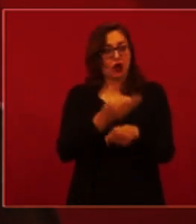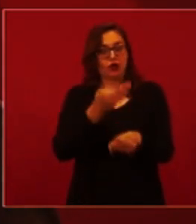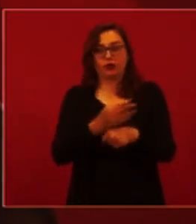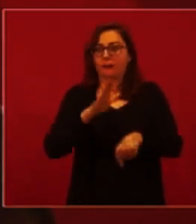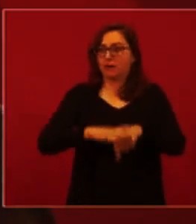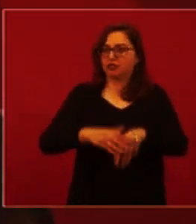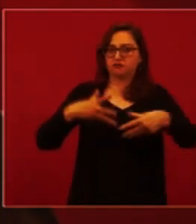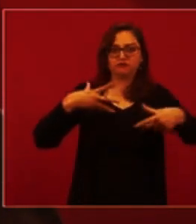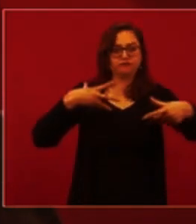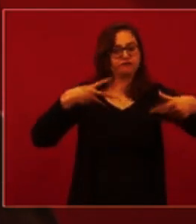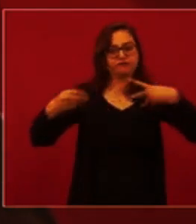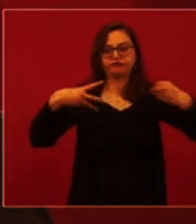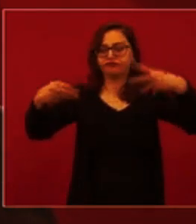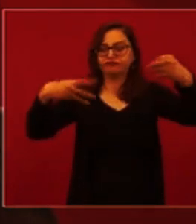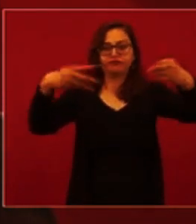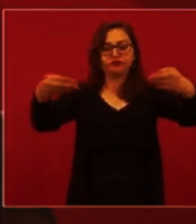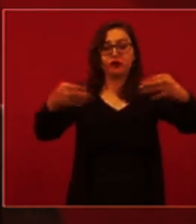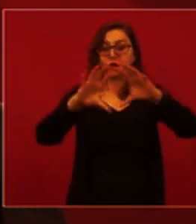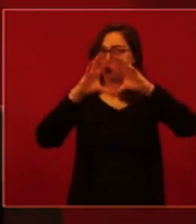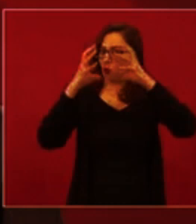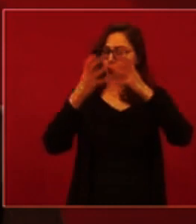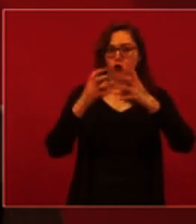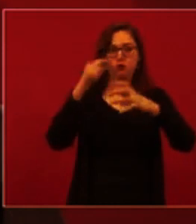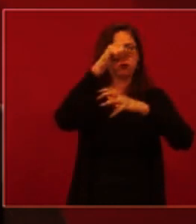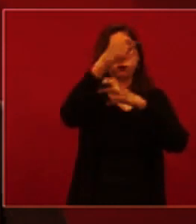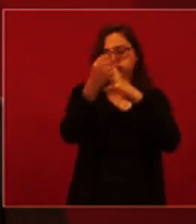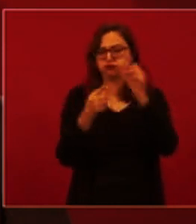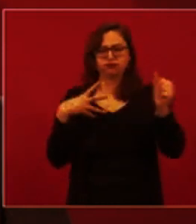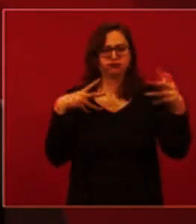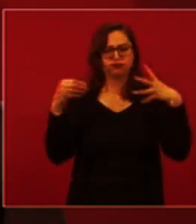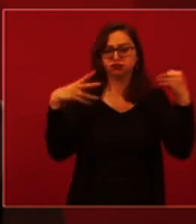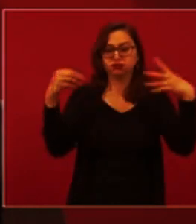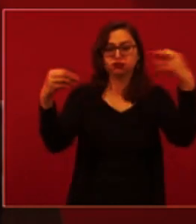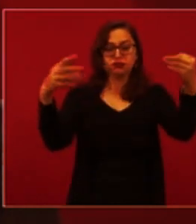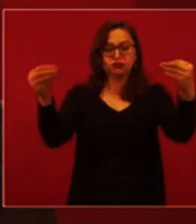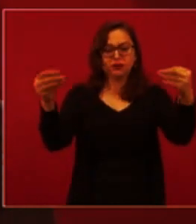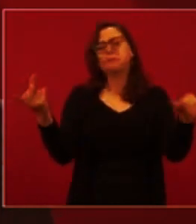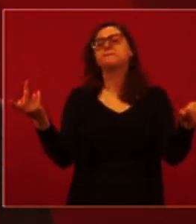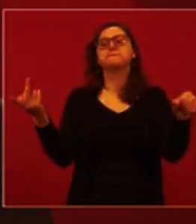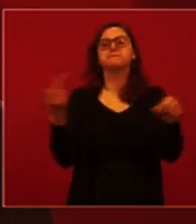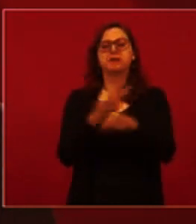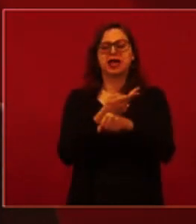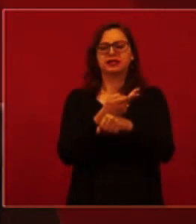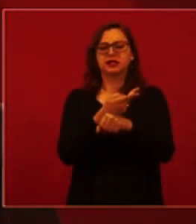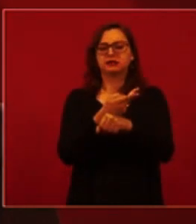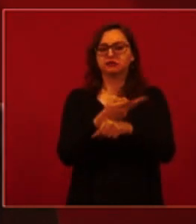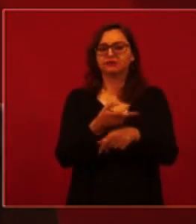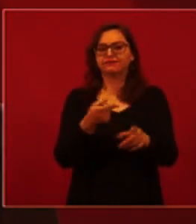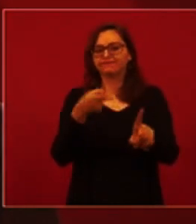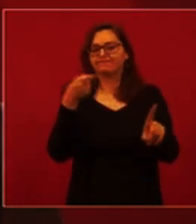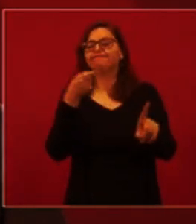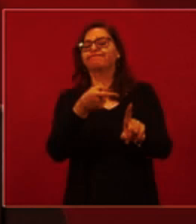México, igual que en otras partes del mundo, tal como lo hemos estado comentando, tiene una característica importante que